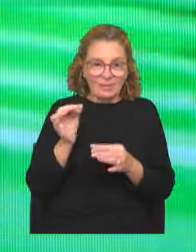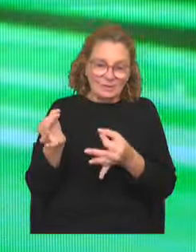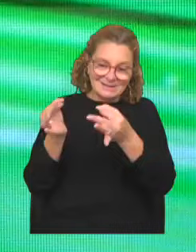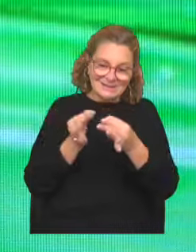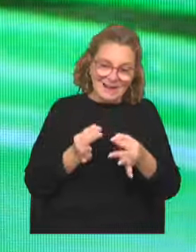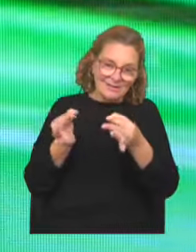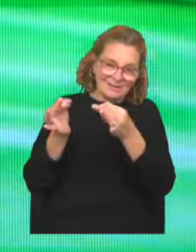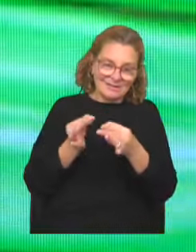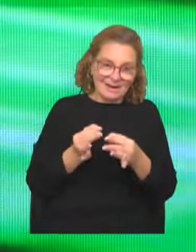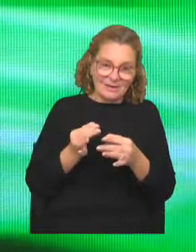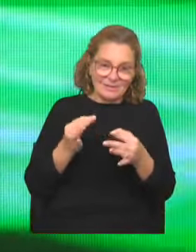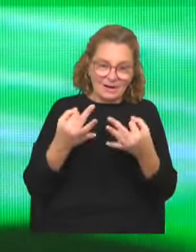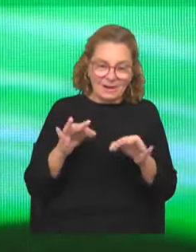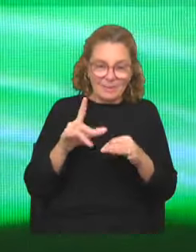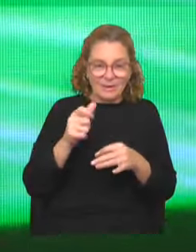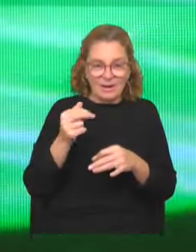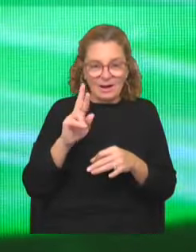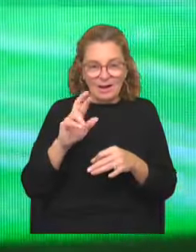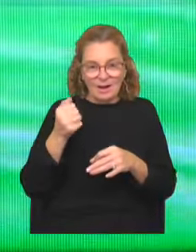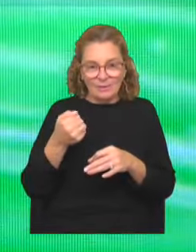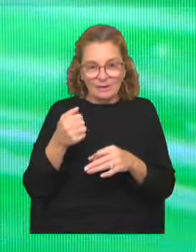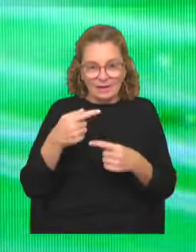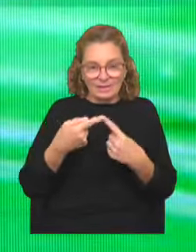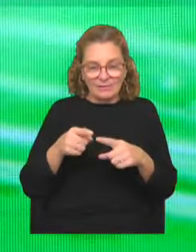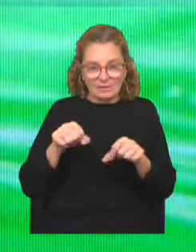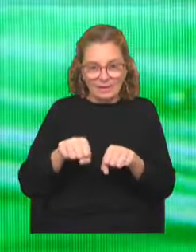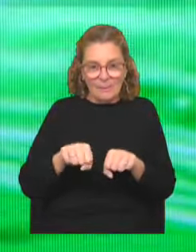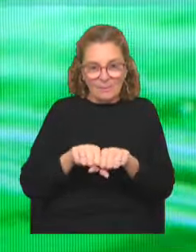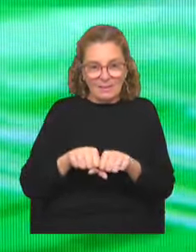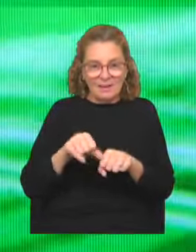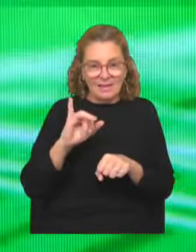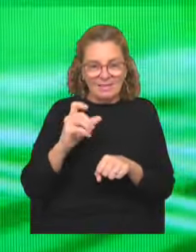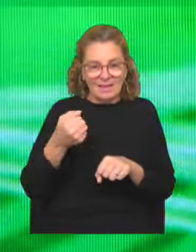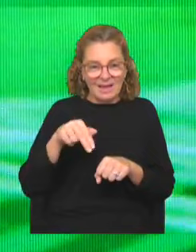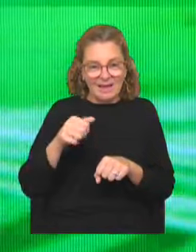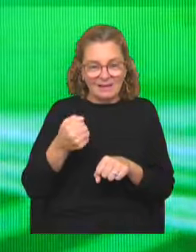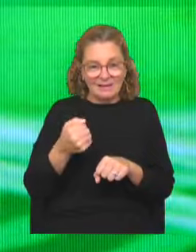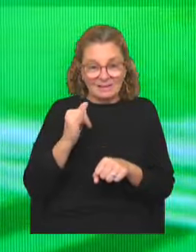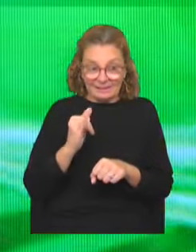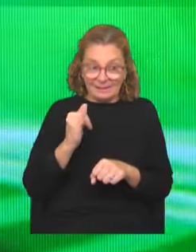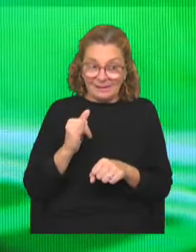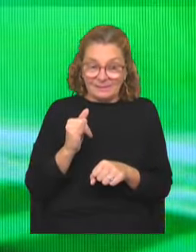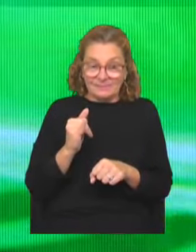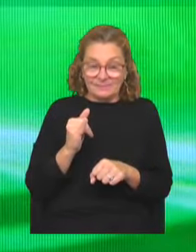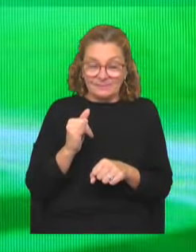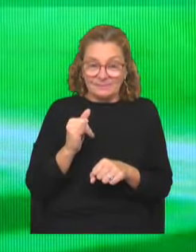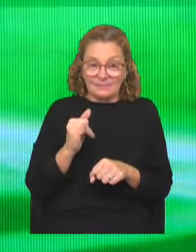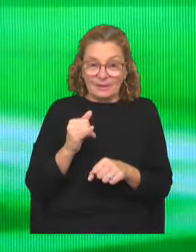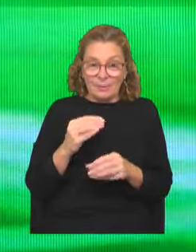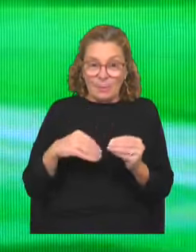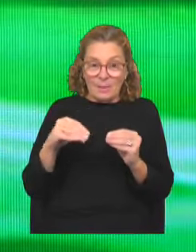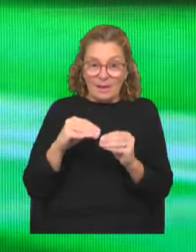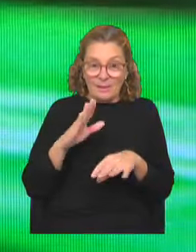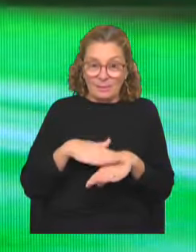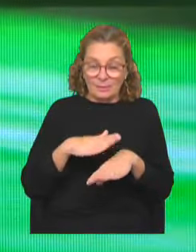el hermano de Laura, primas de Diana. Y sí, es como un plus ahí de